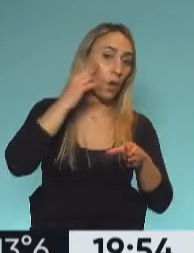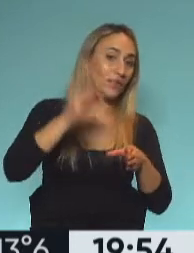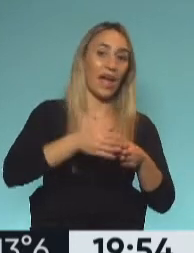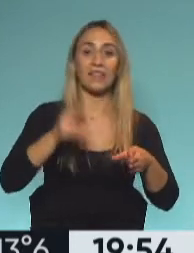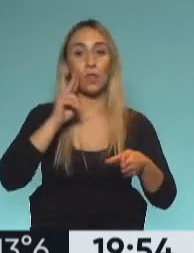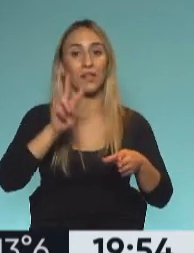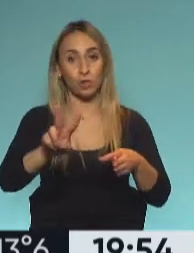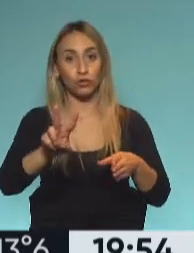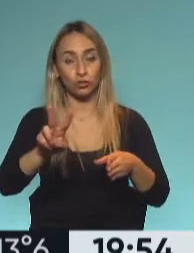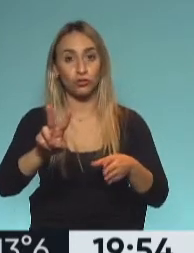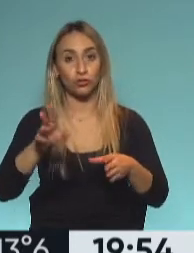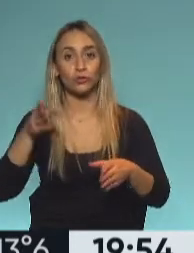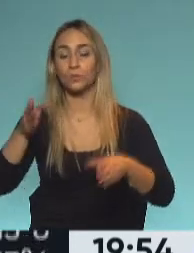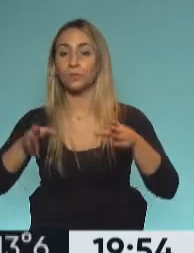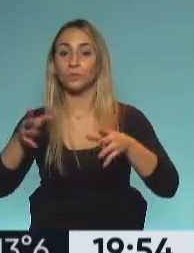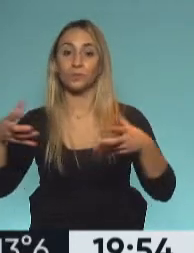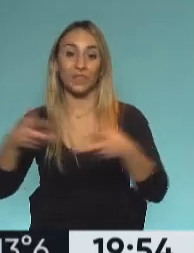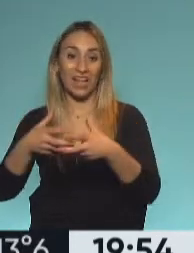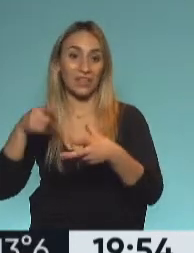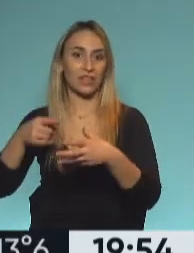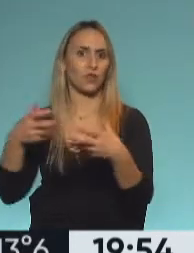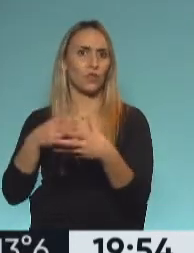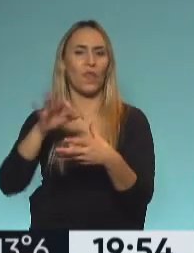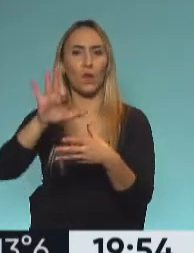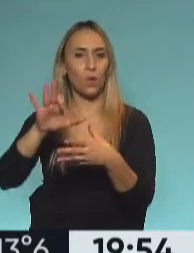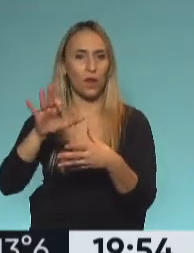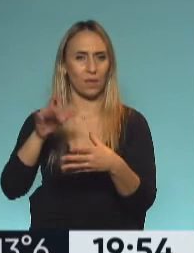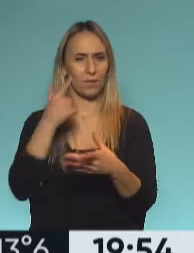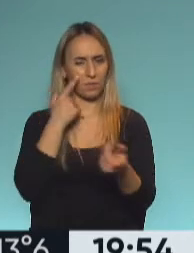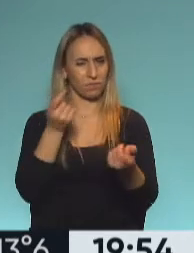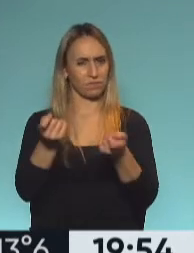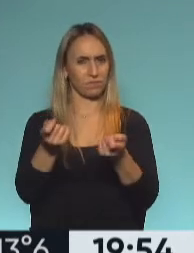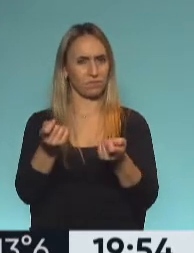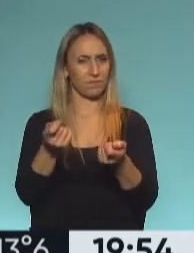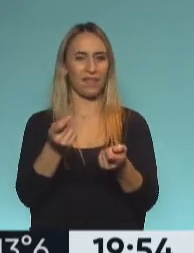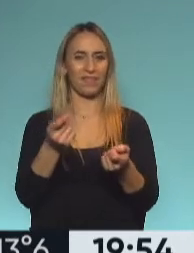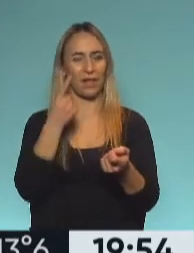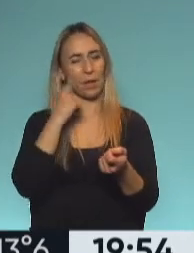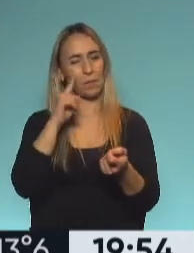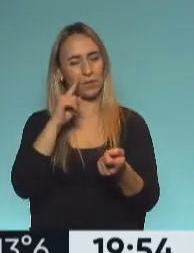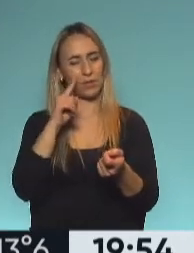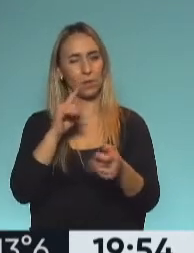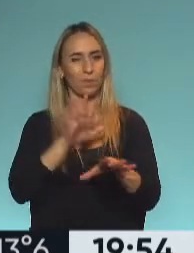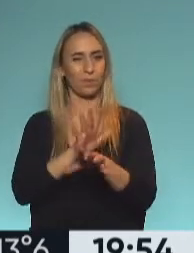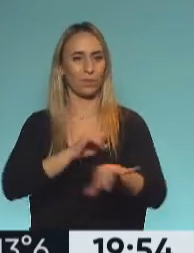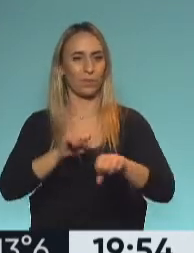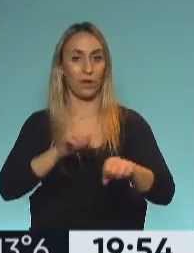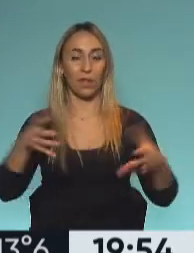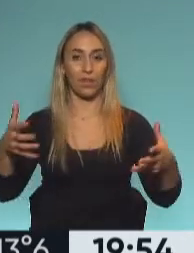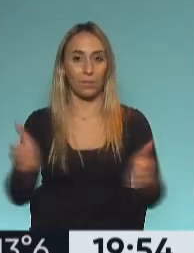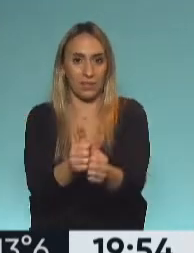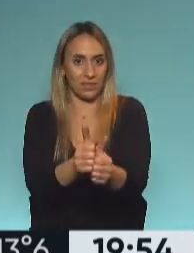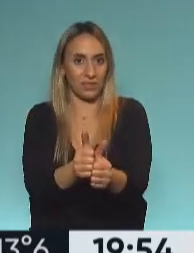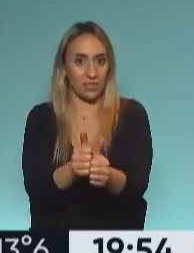expresidente Lula. ¿Mucha especulación con eso? Bueno, básicamente, ¿por qué? Porque ahí la vemos en pantalla, ¿no? Porque